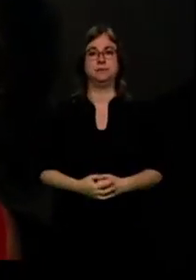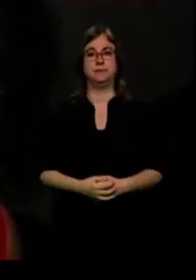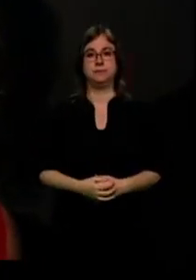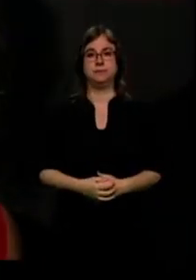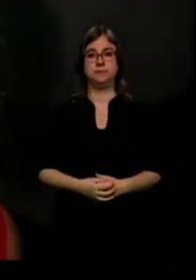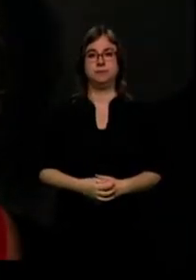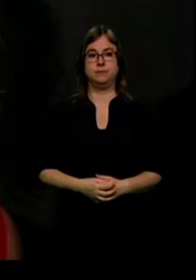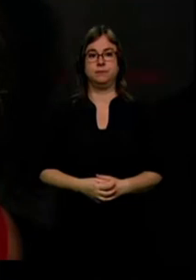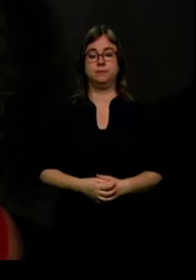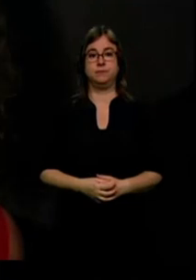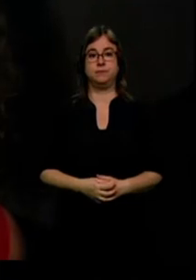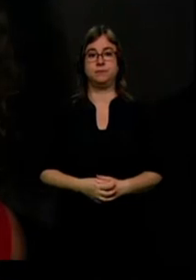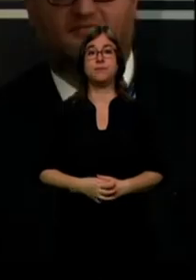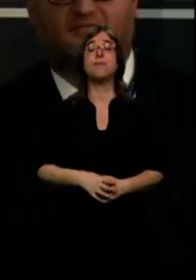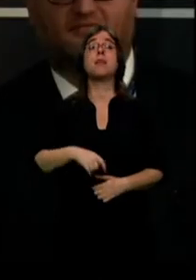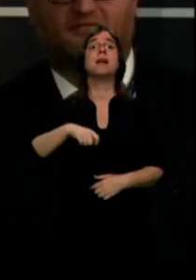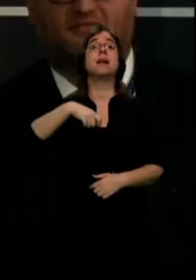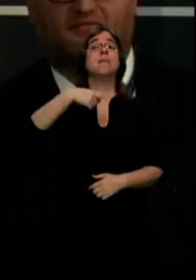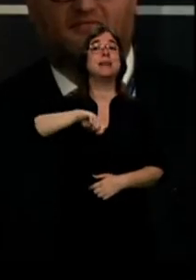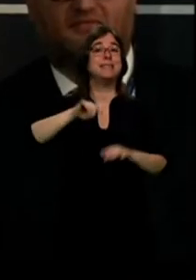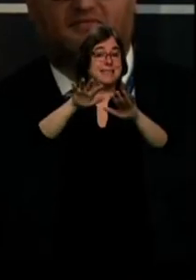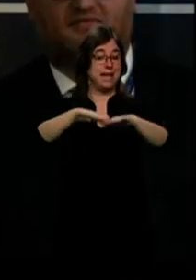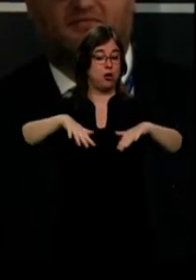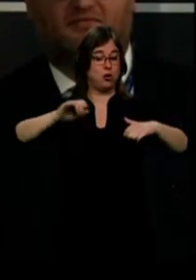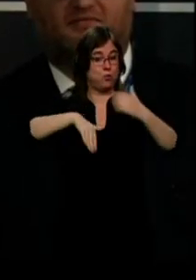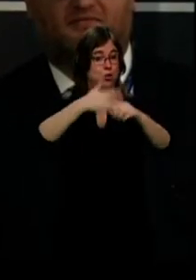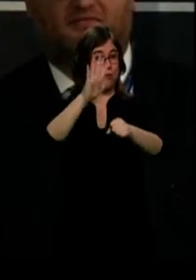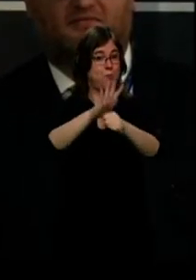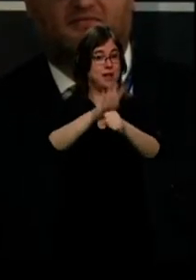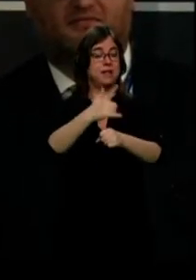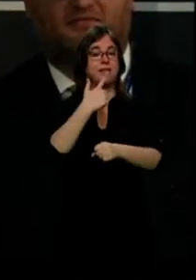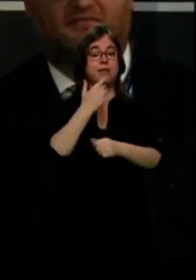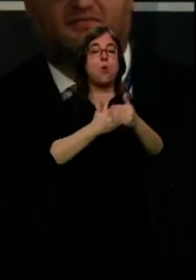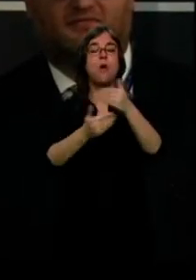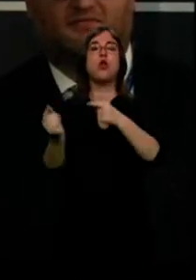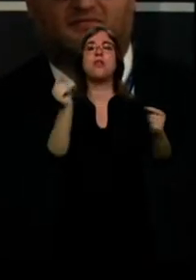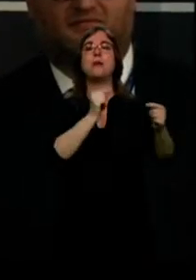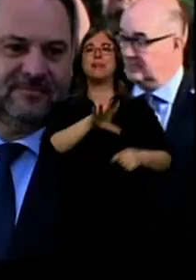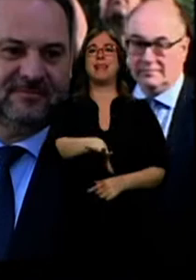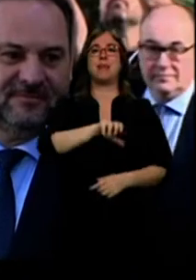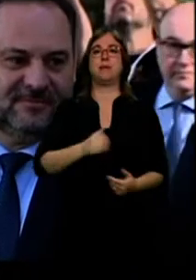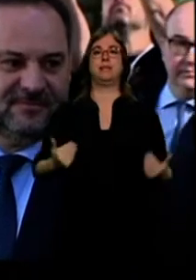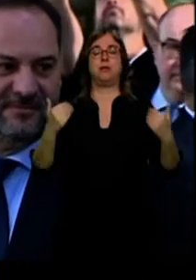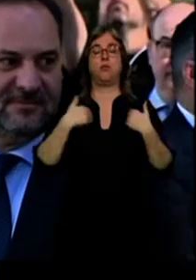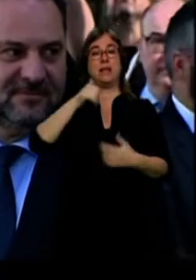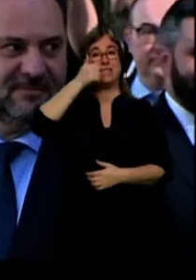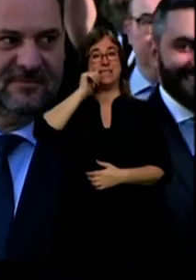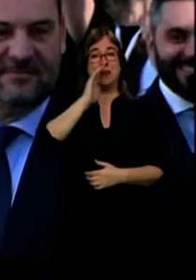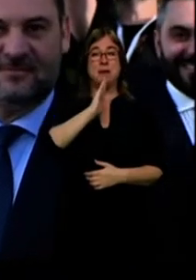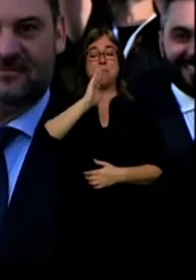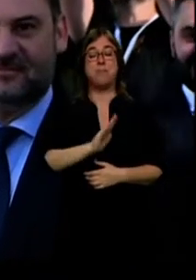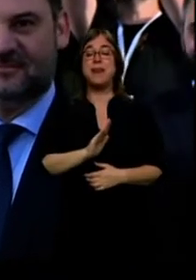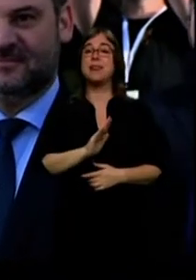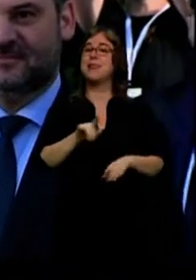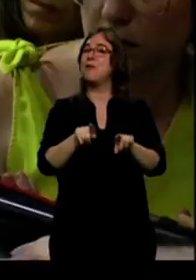La presidenta del Congreso anunciará el martes que viene la fecha del debate de investidura de Pedro Sánchez, en el que todo apunta a que de momento no contará